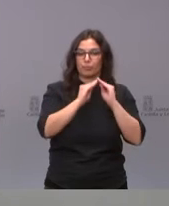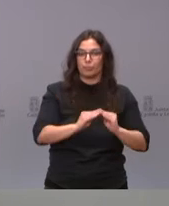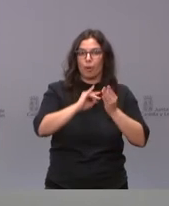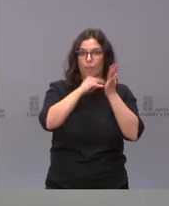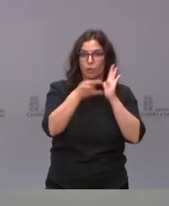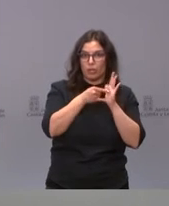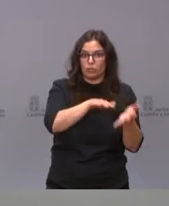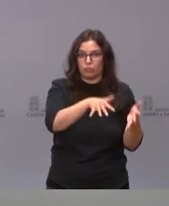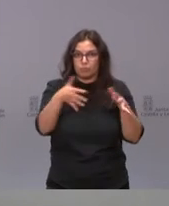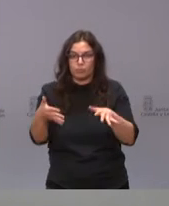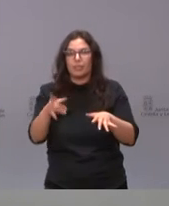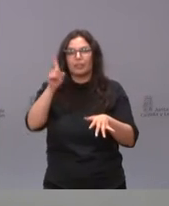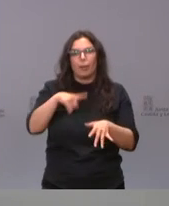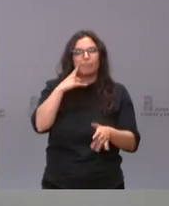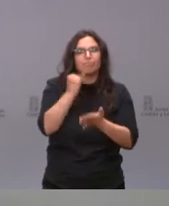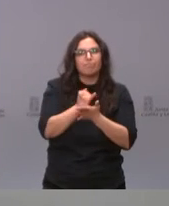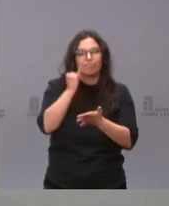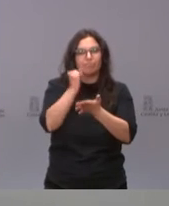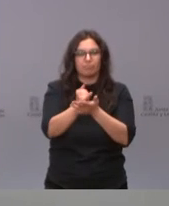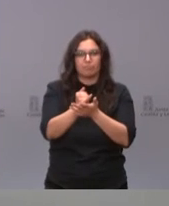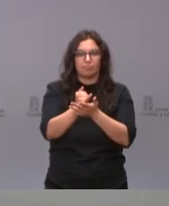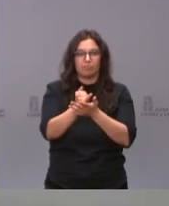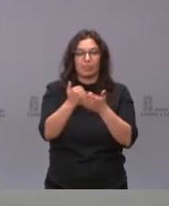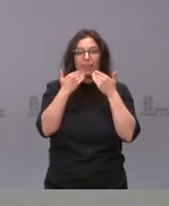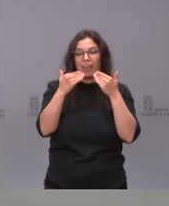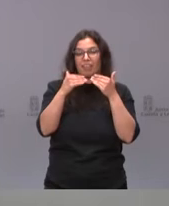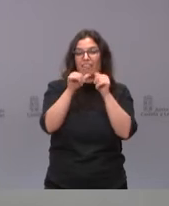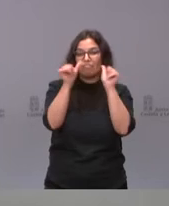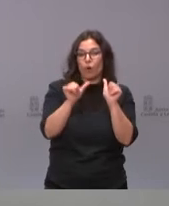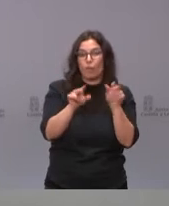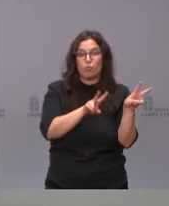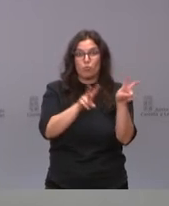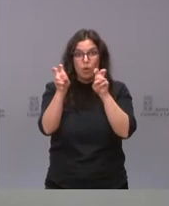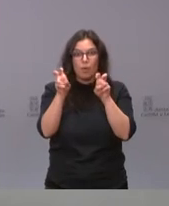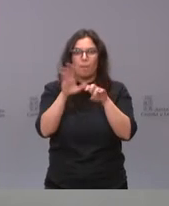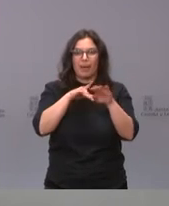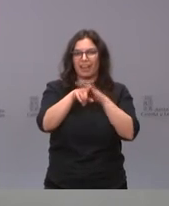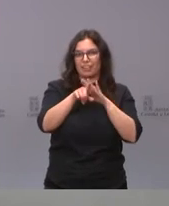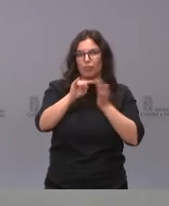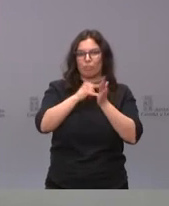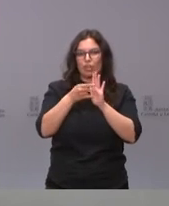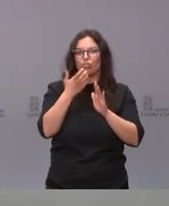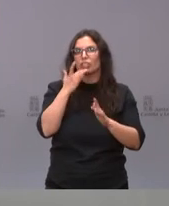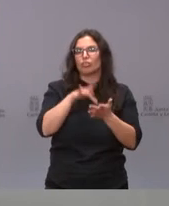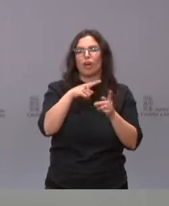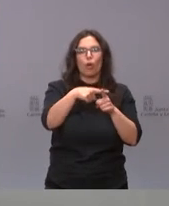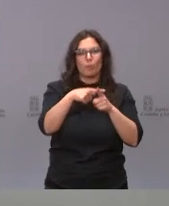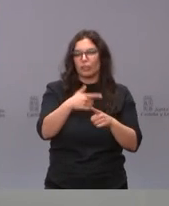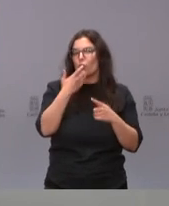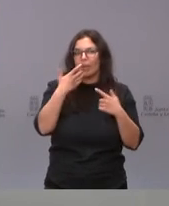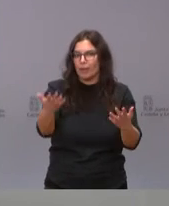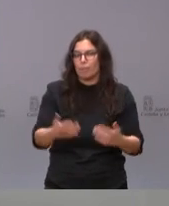y experimentación a través de fórmulas innovadoras en la gestión de los proyectos compartidos. Un ejemplo